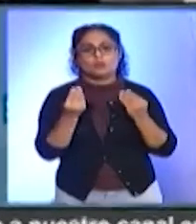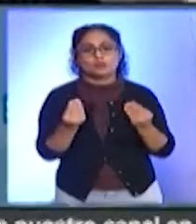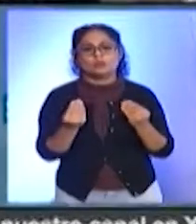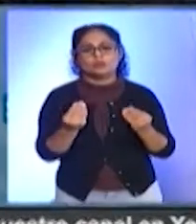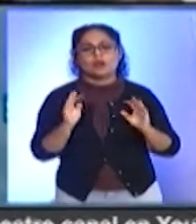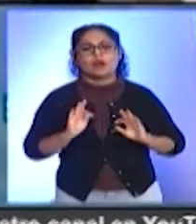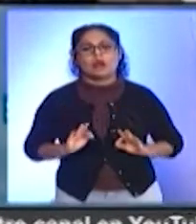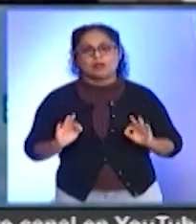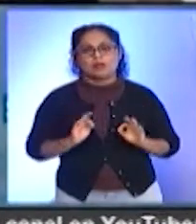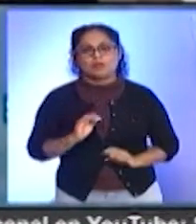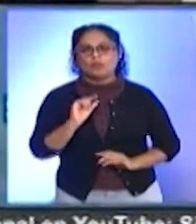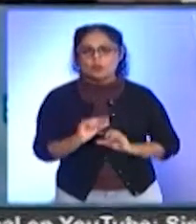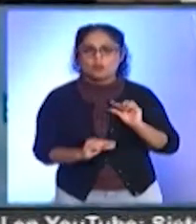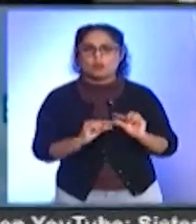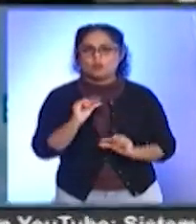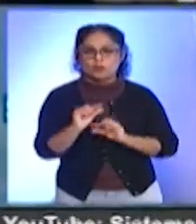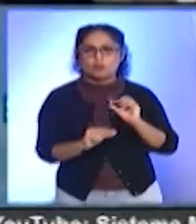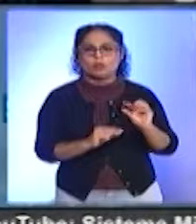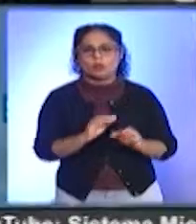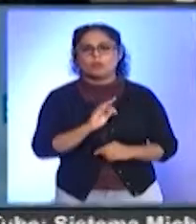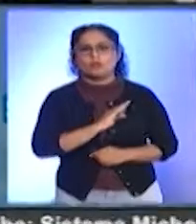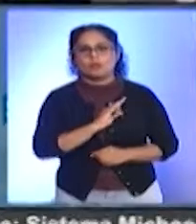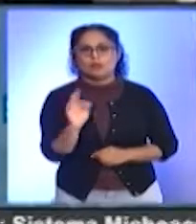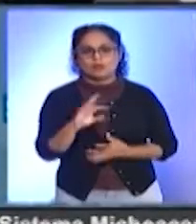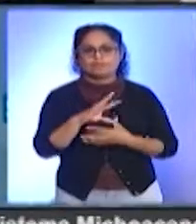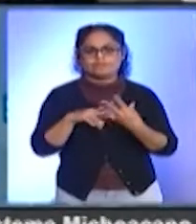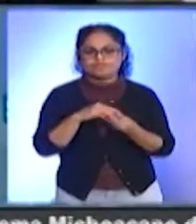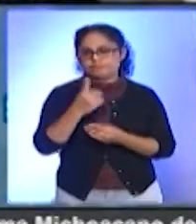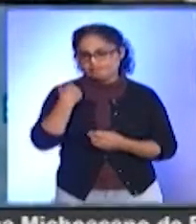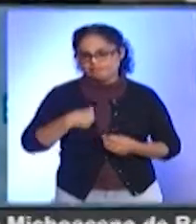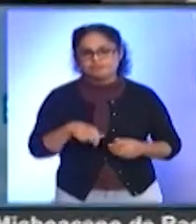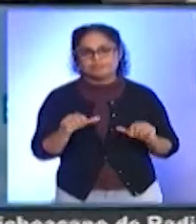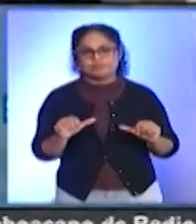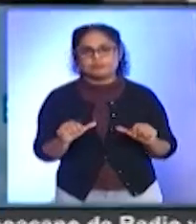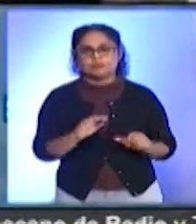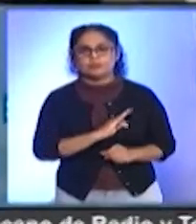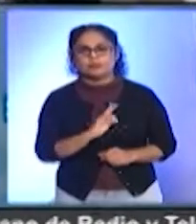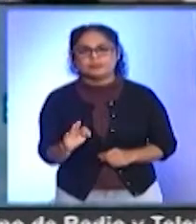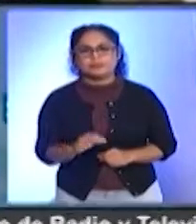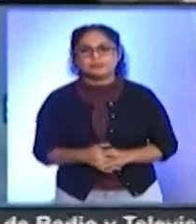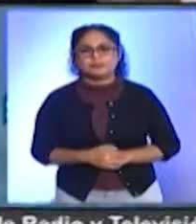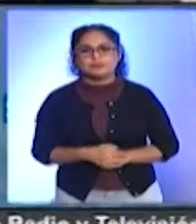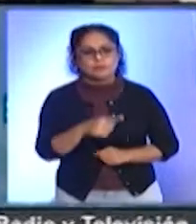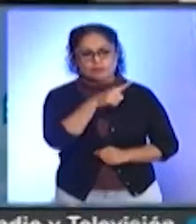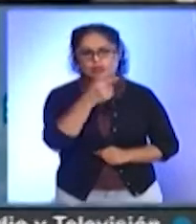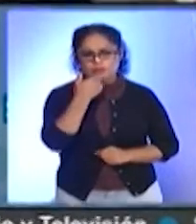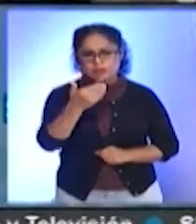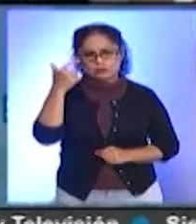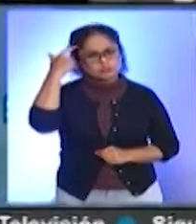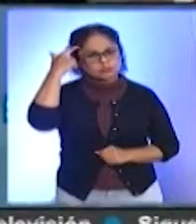y va a ir poco a poco, pues, tomando su ritmo normal. ¿Qué les puedo decir? Está bien consciente,